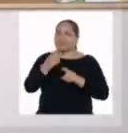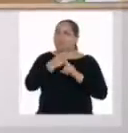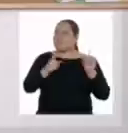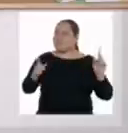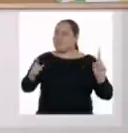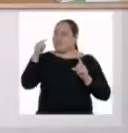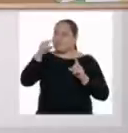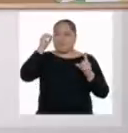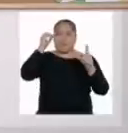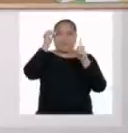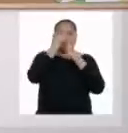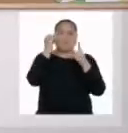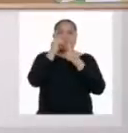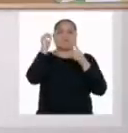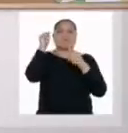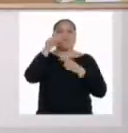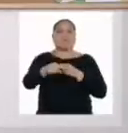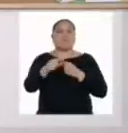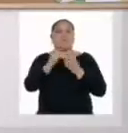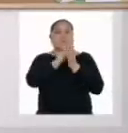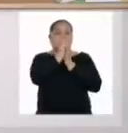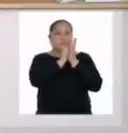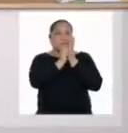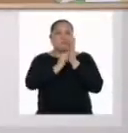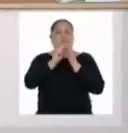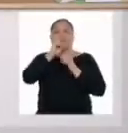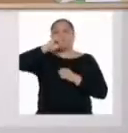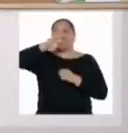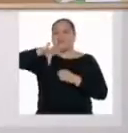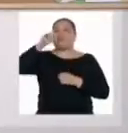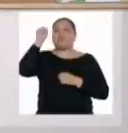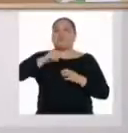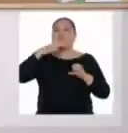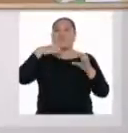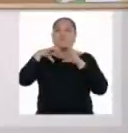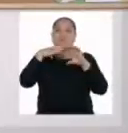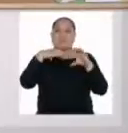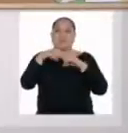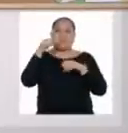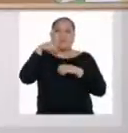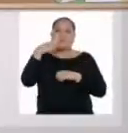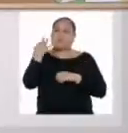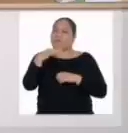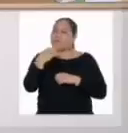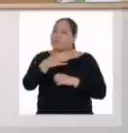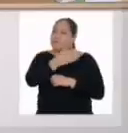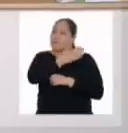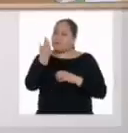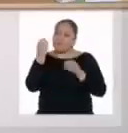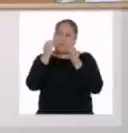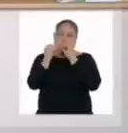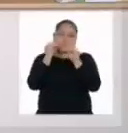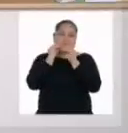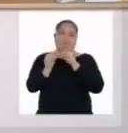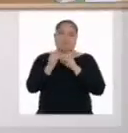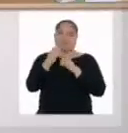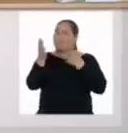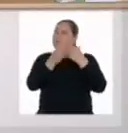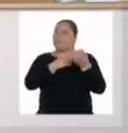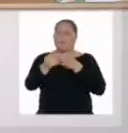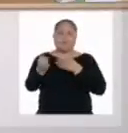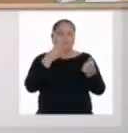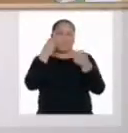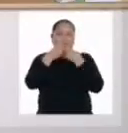en cuanto al objetivo que tiene nuestro texto, vale recalcar que la comunicación siempre será la mejor solución para